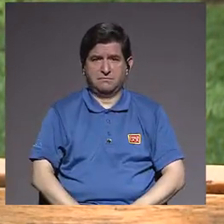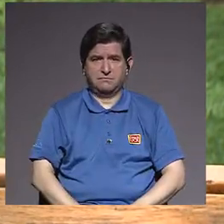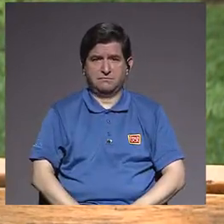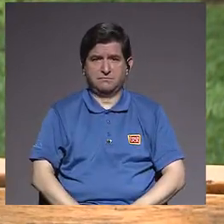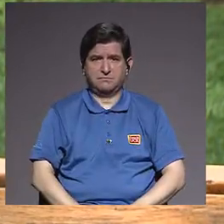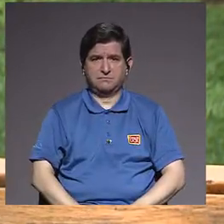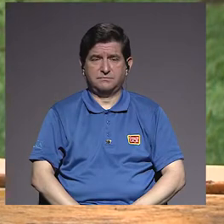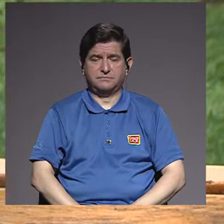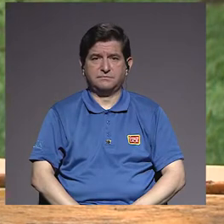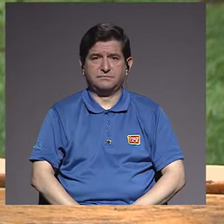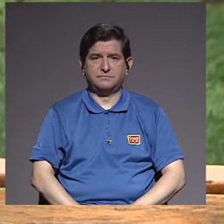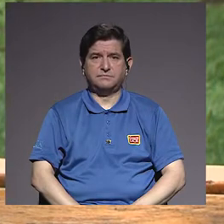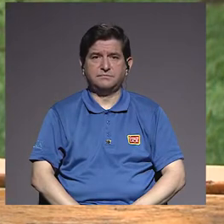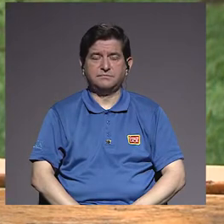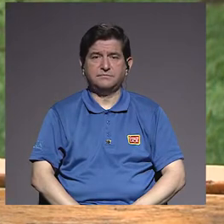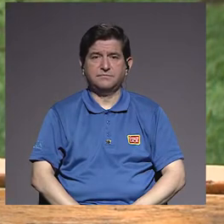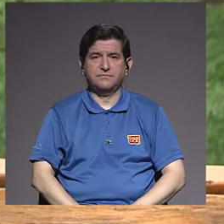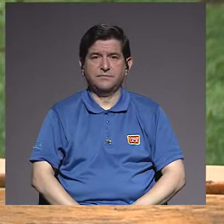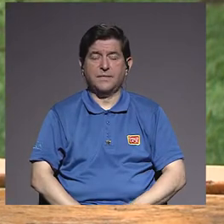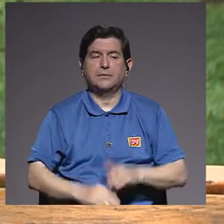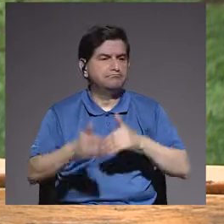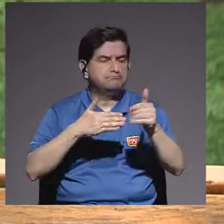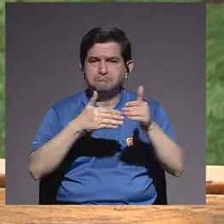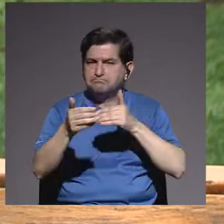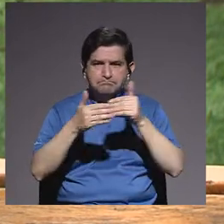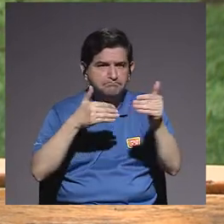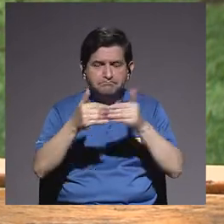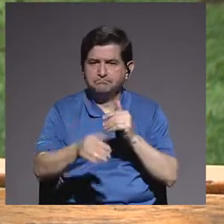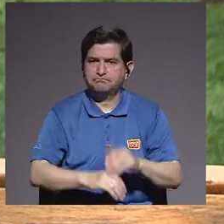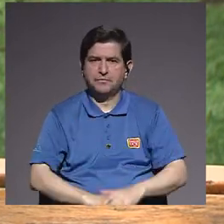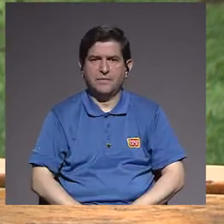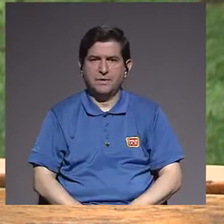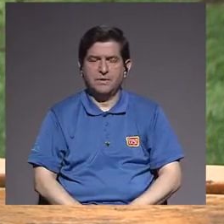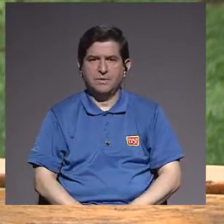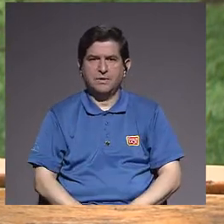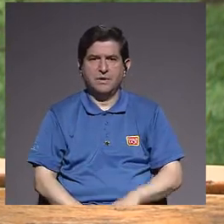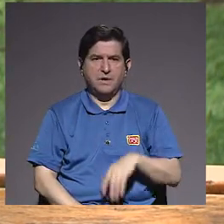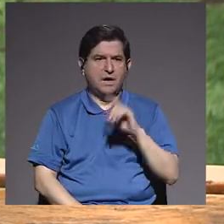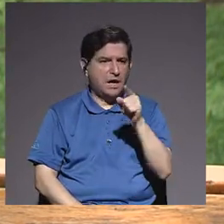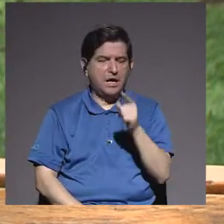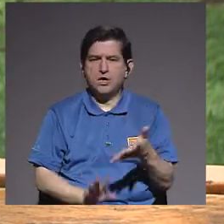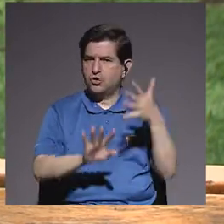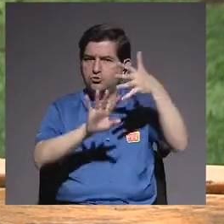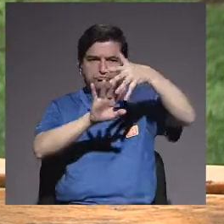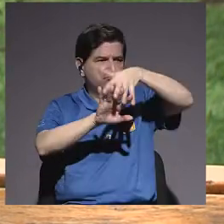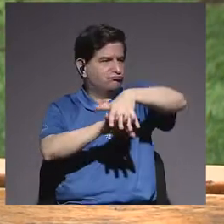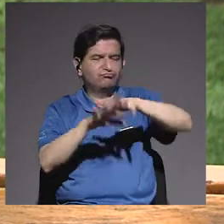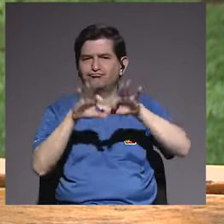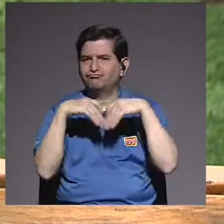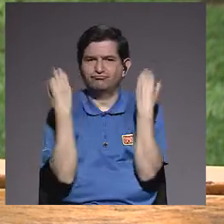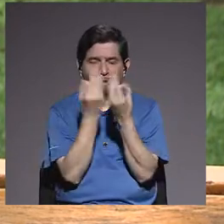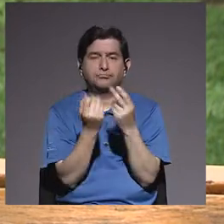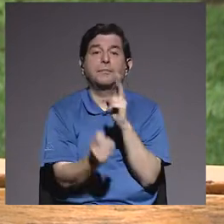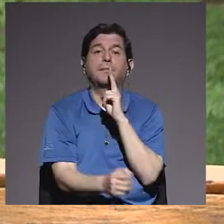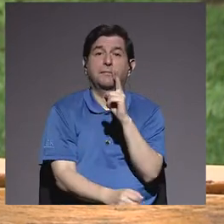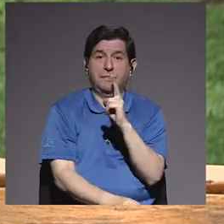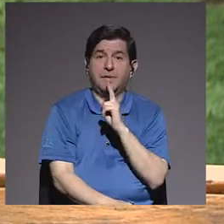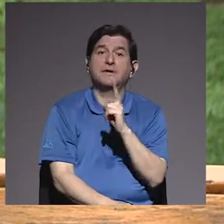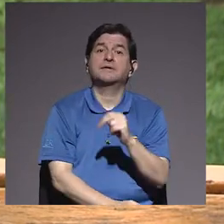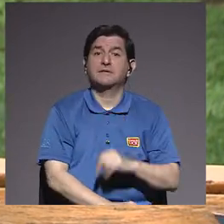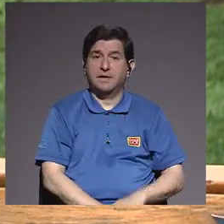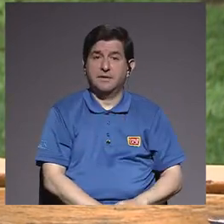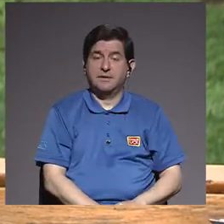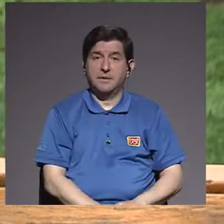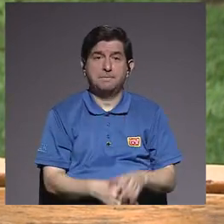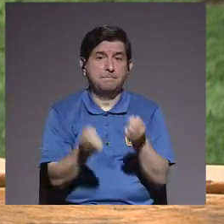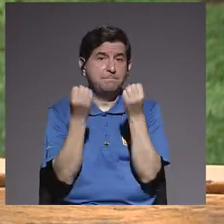aún así no los integra la familia. Sí es cierto, muchos